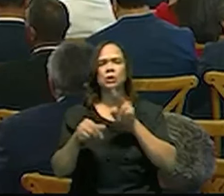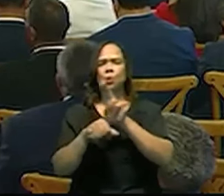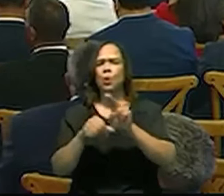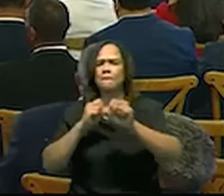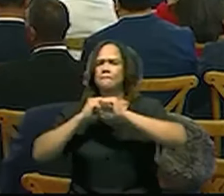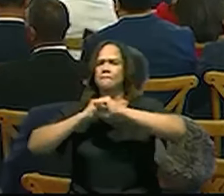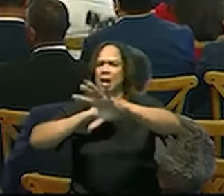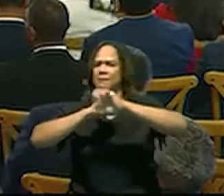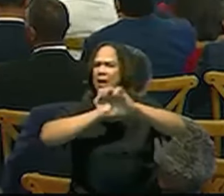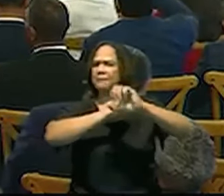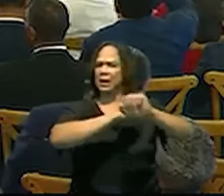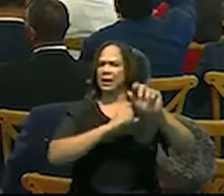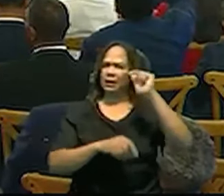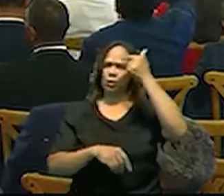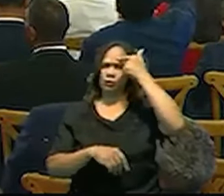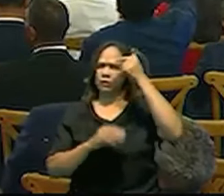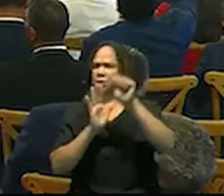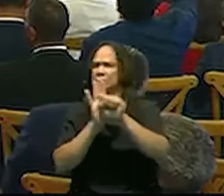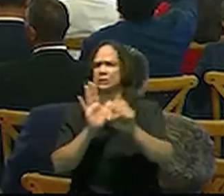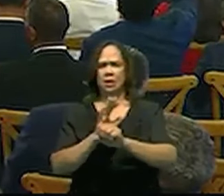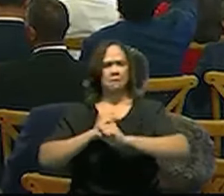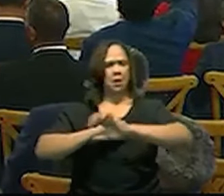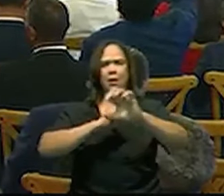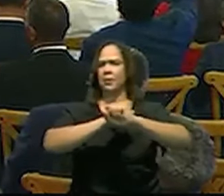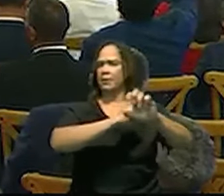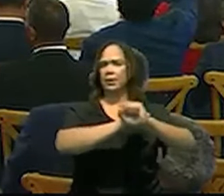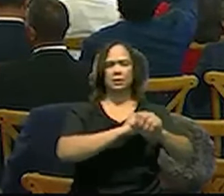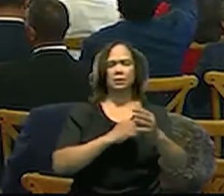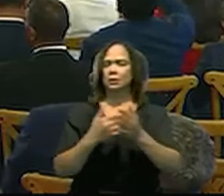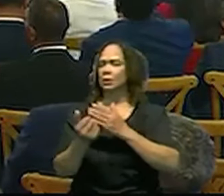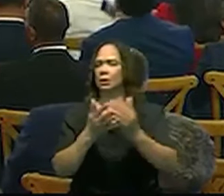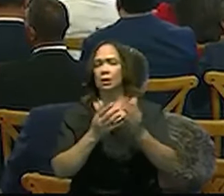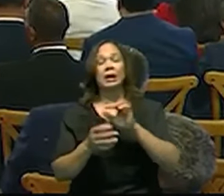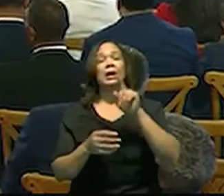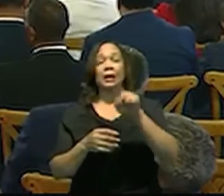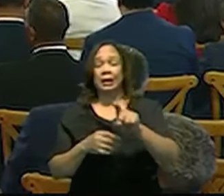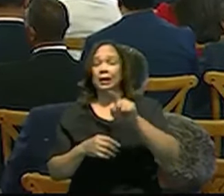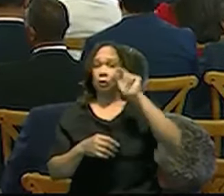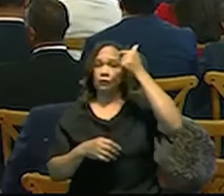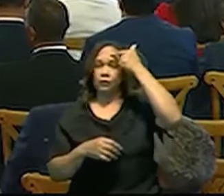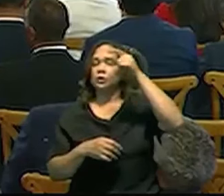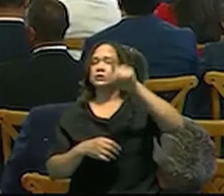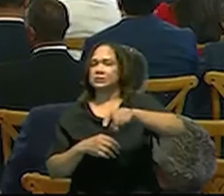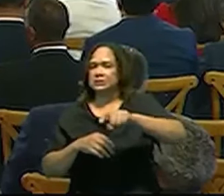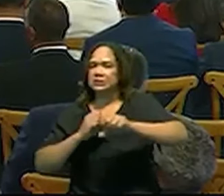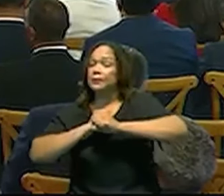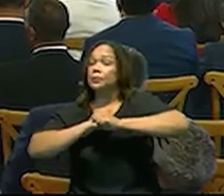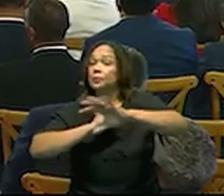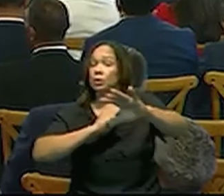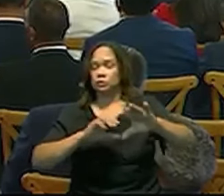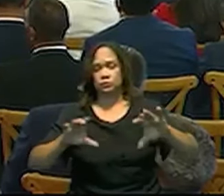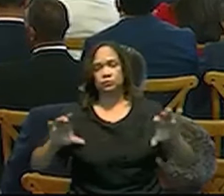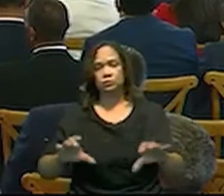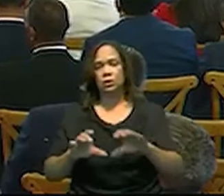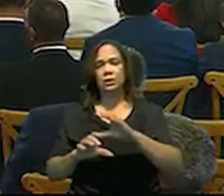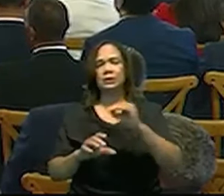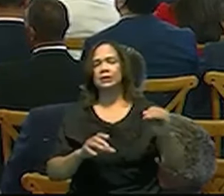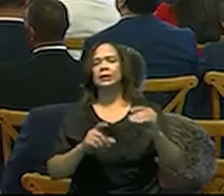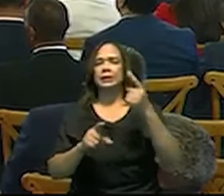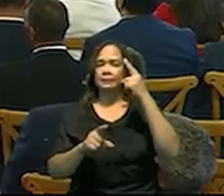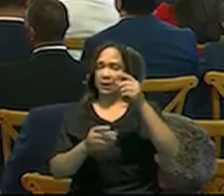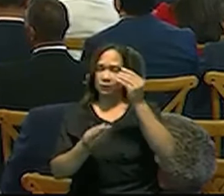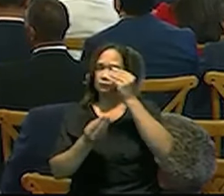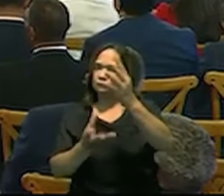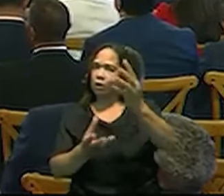Obviamente, el Estado, el gobierno necesita promocionar sus acciones y necesita mandar